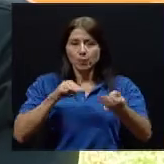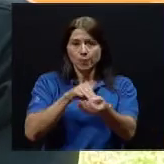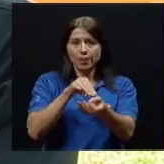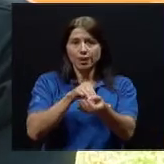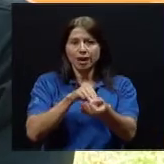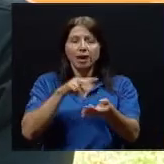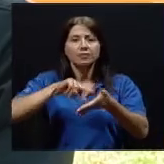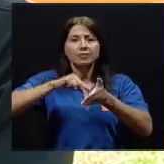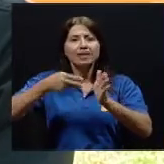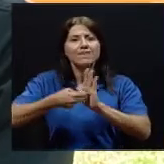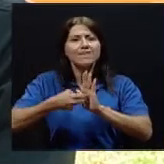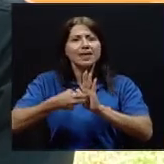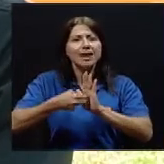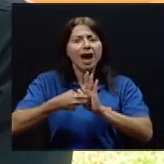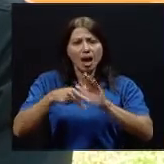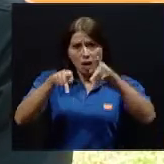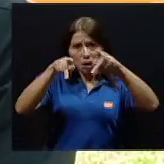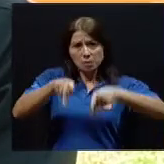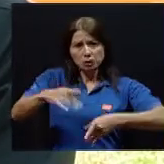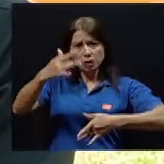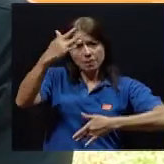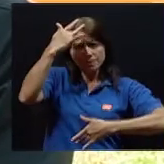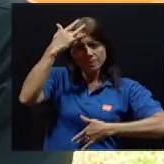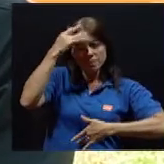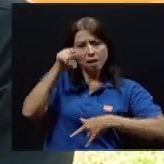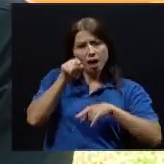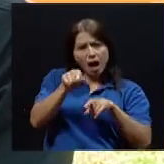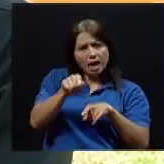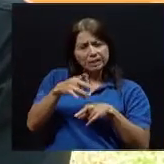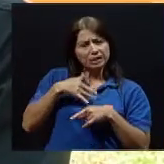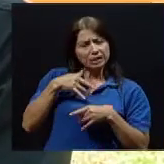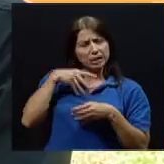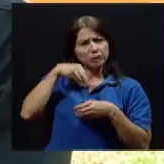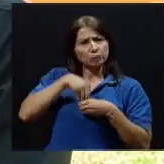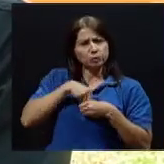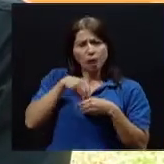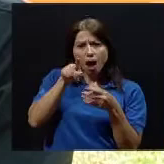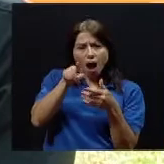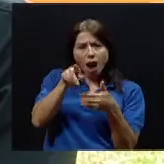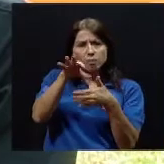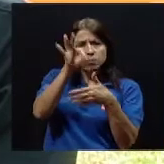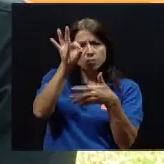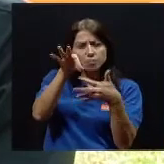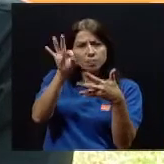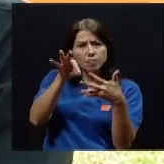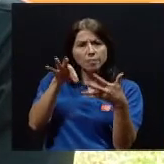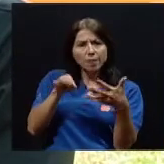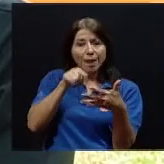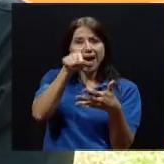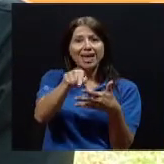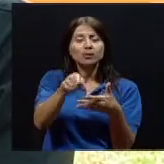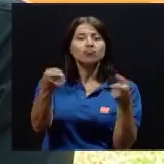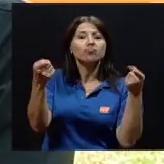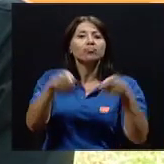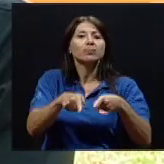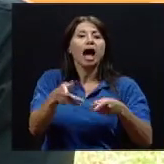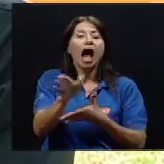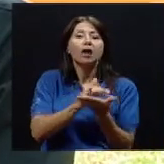en el paciente sean debidos a una disfunción, a un fallo, tanto cardíaco como renal.